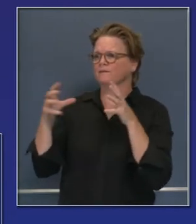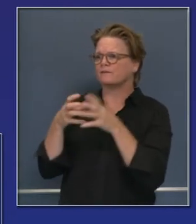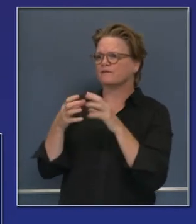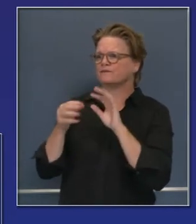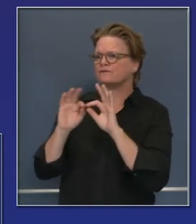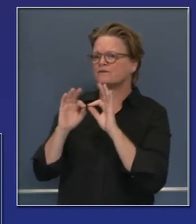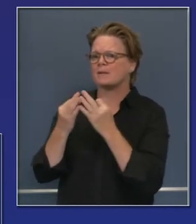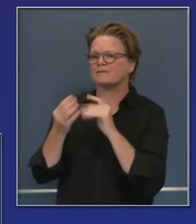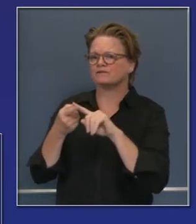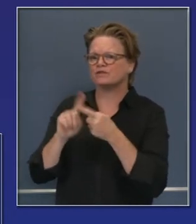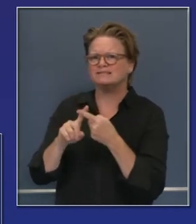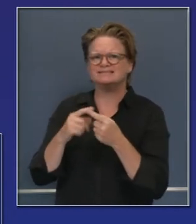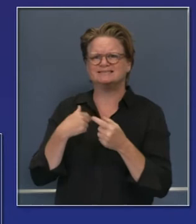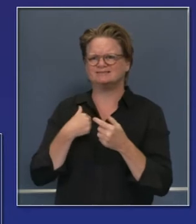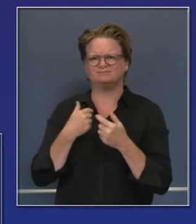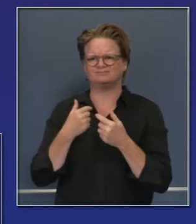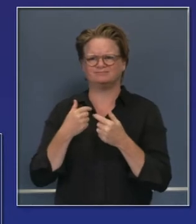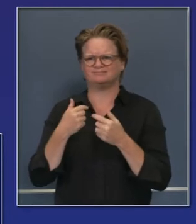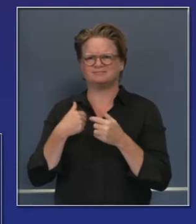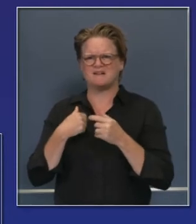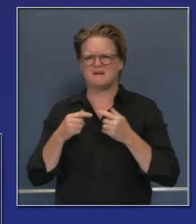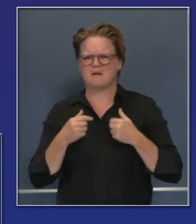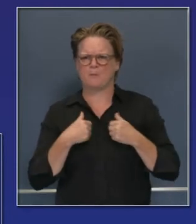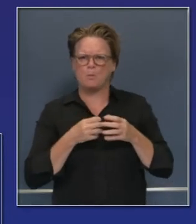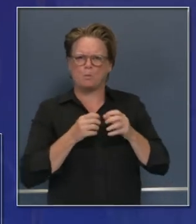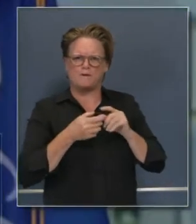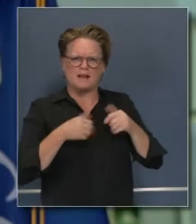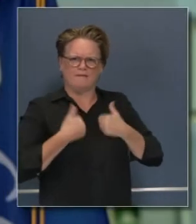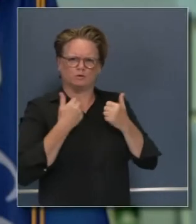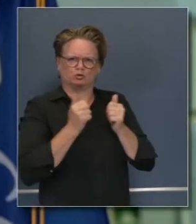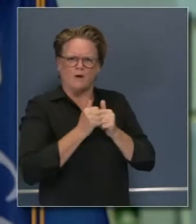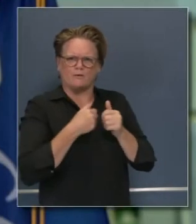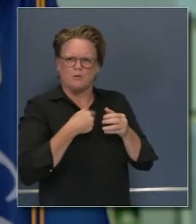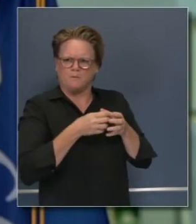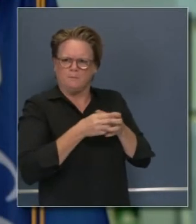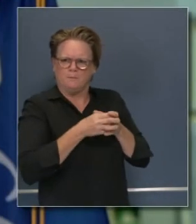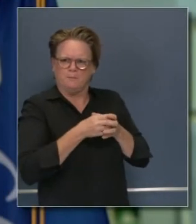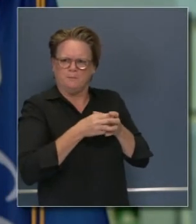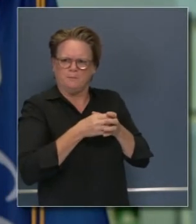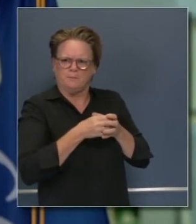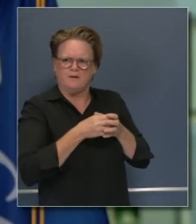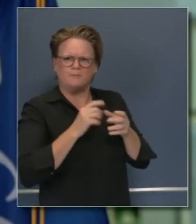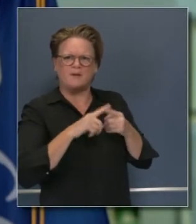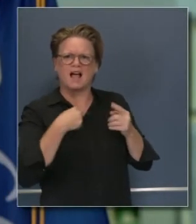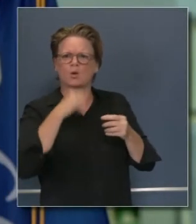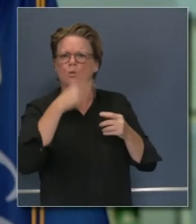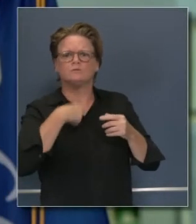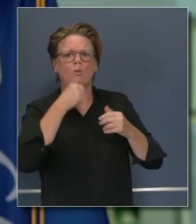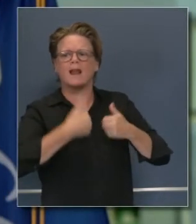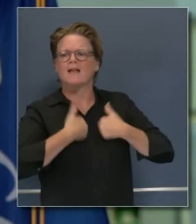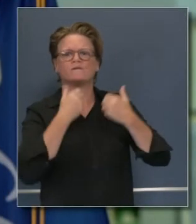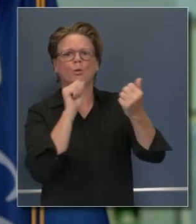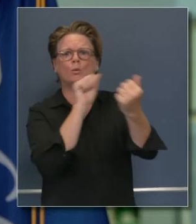de su casa su familia eso es crítico para mitigar la transmisión entonces ese es el resumen de hoy